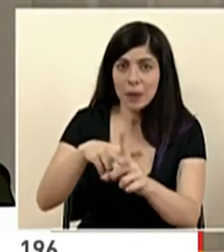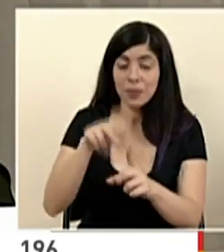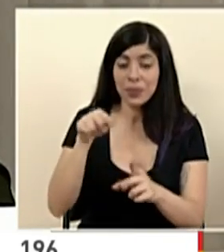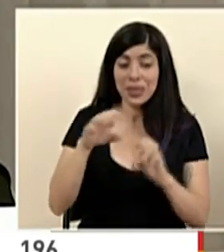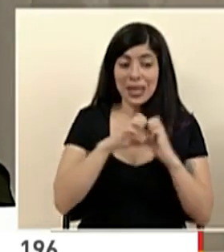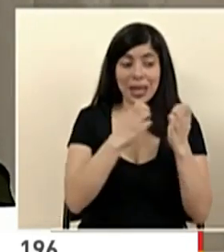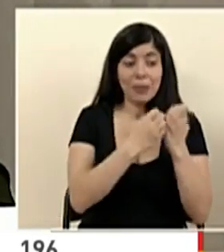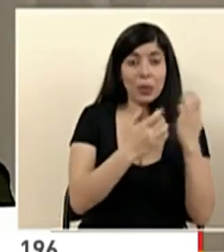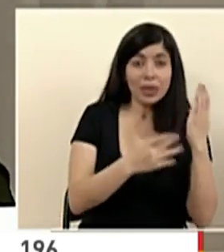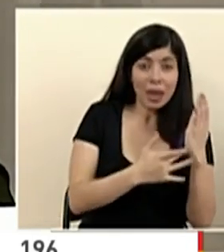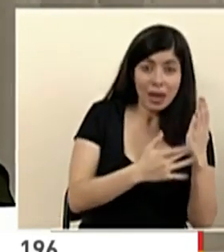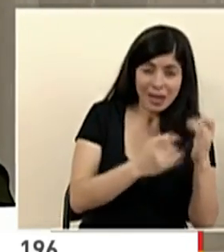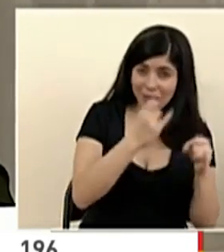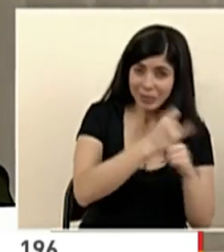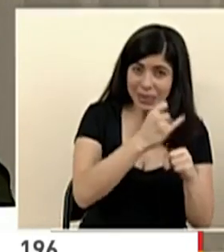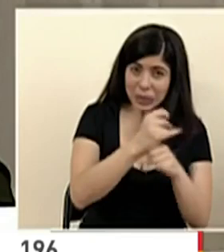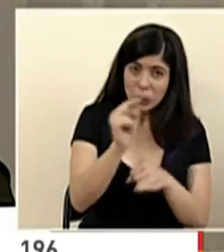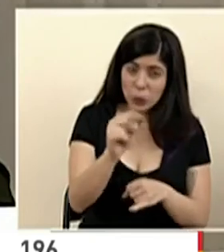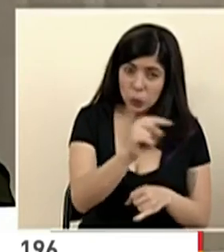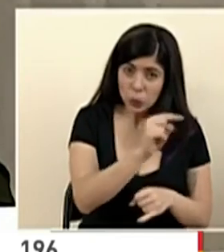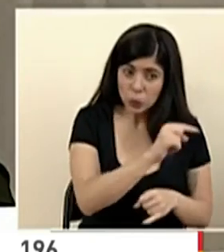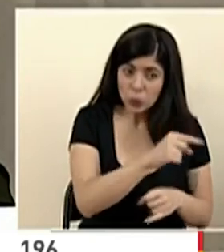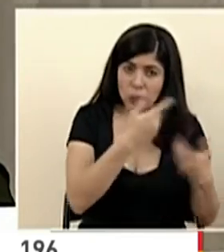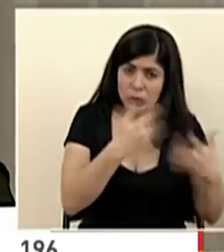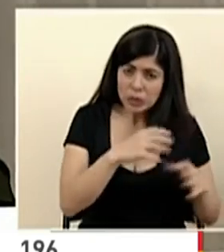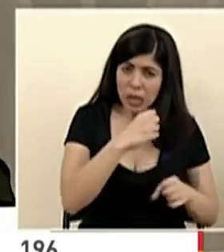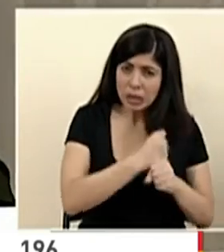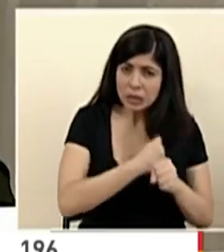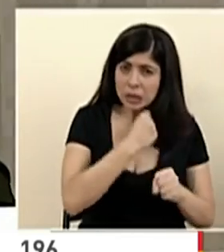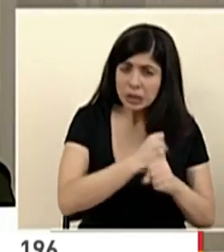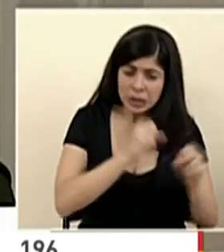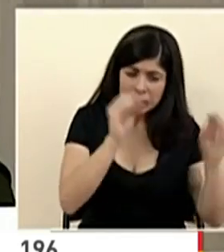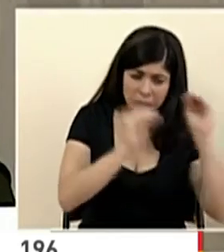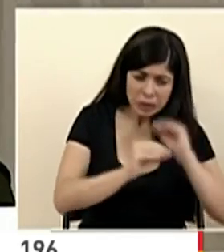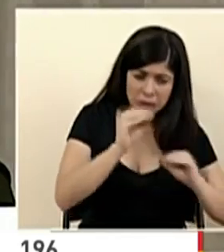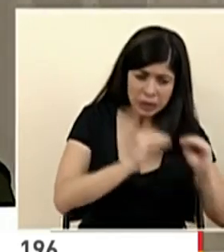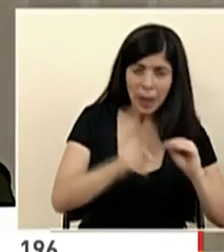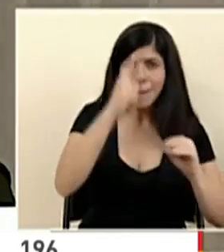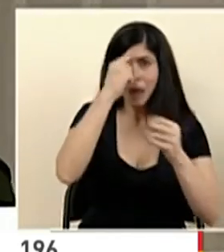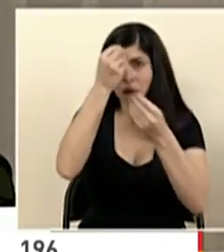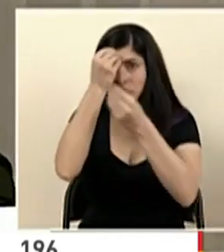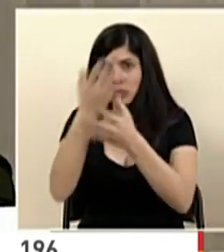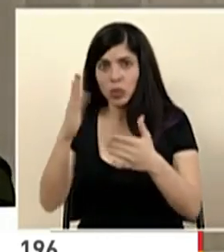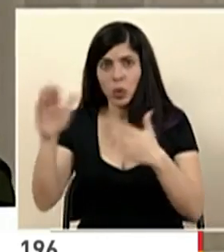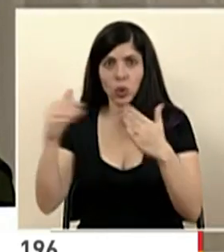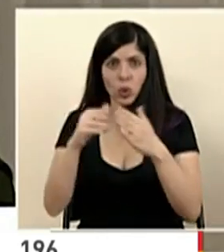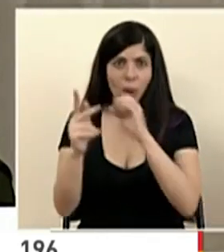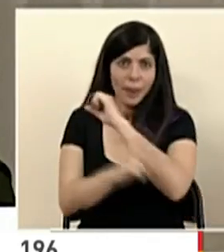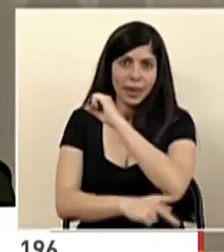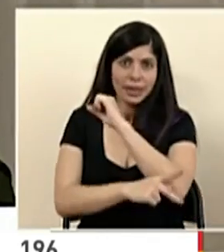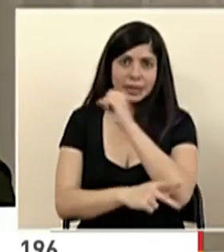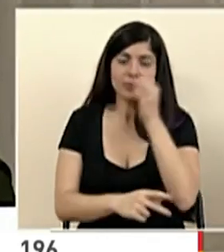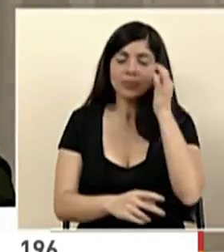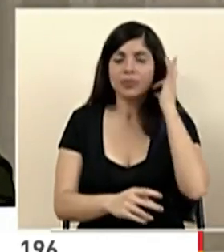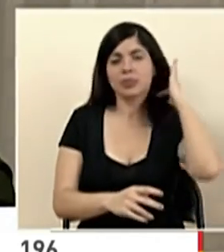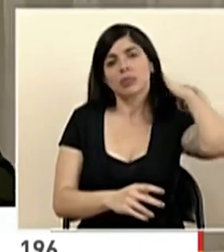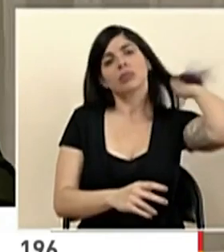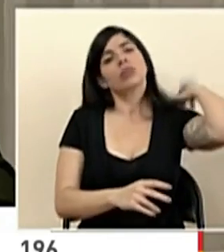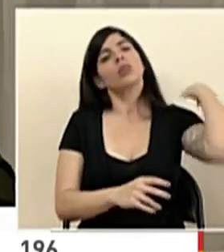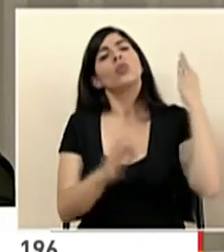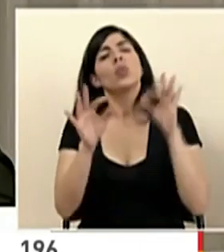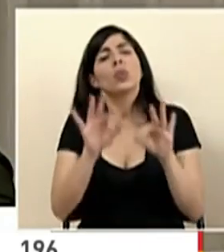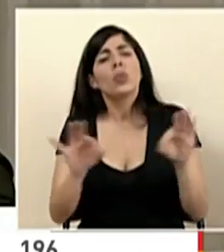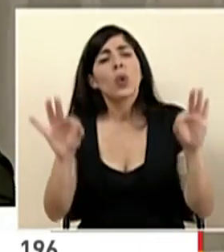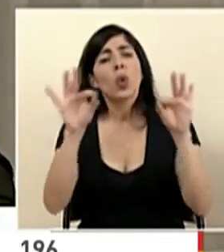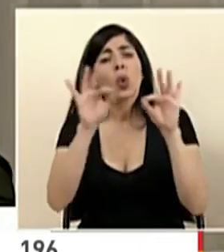equipos técnicos interinstitucionales han trabajado para informar al país. Muy importante. Para